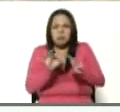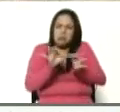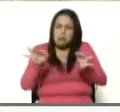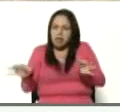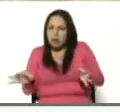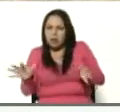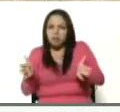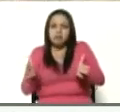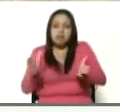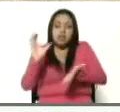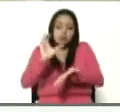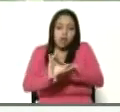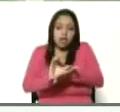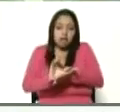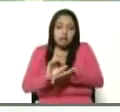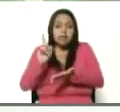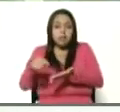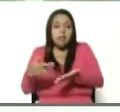-rurales.